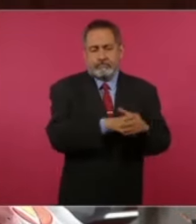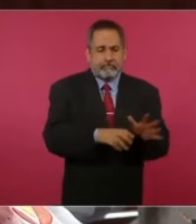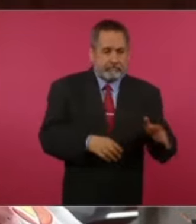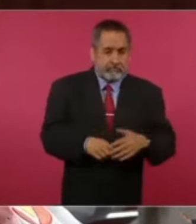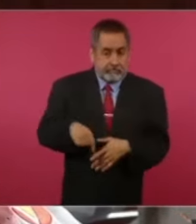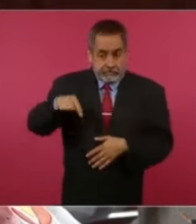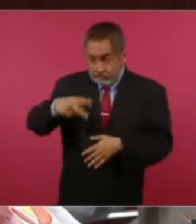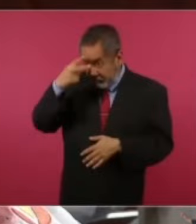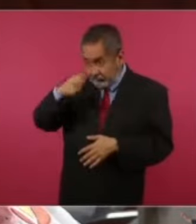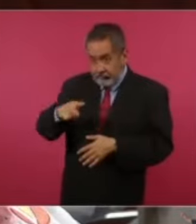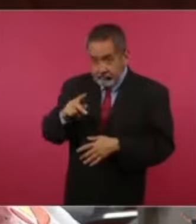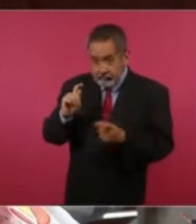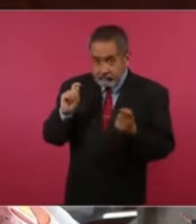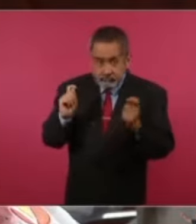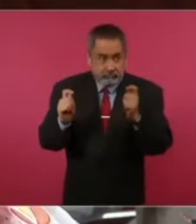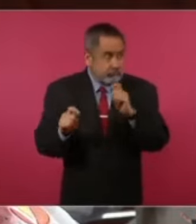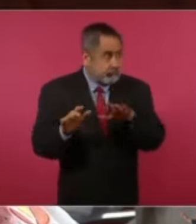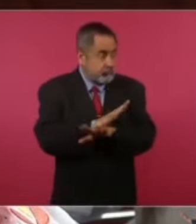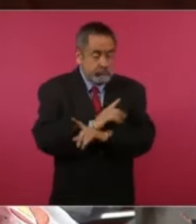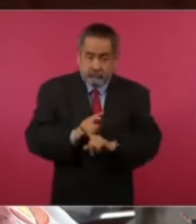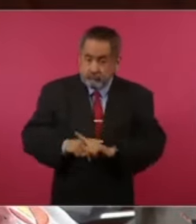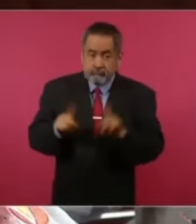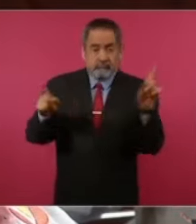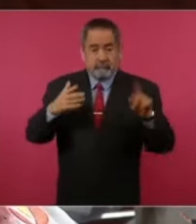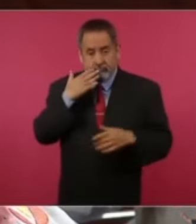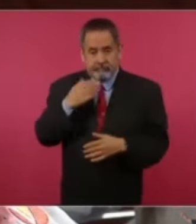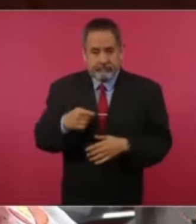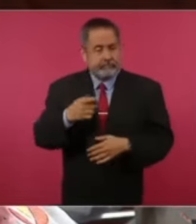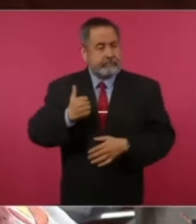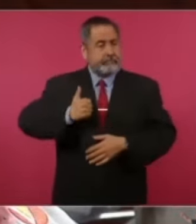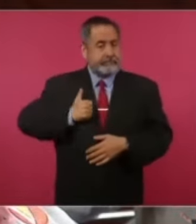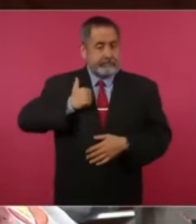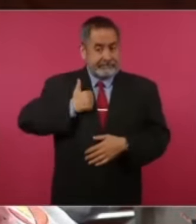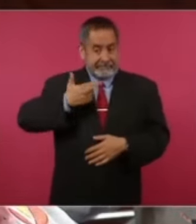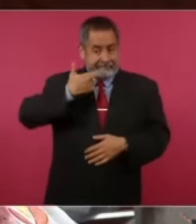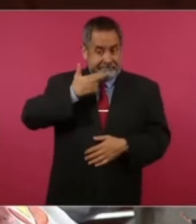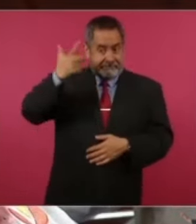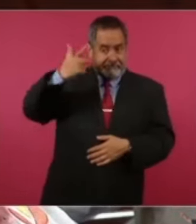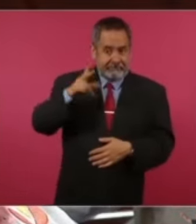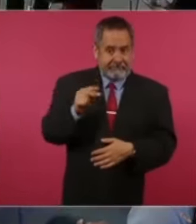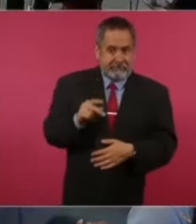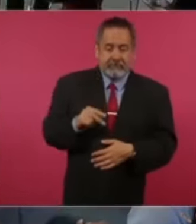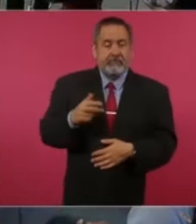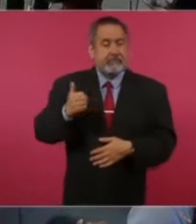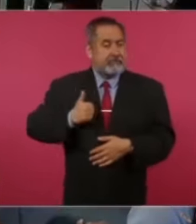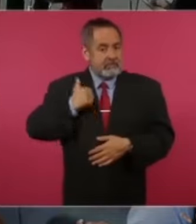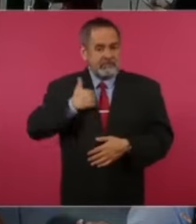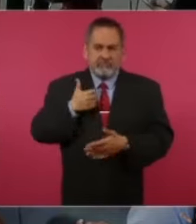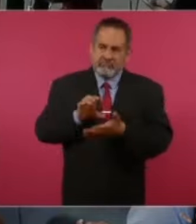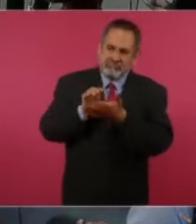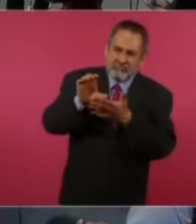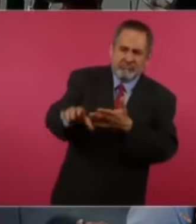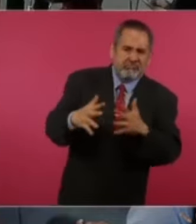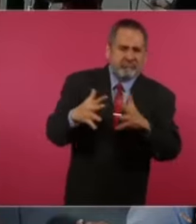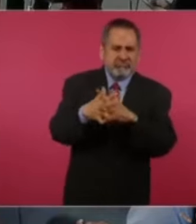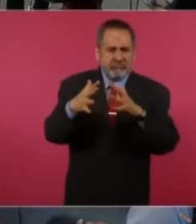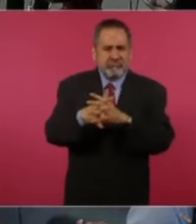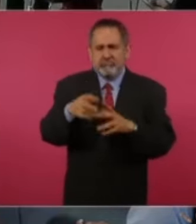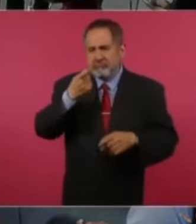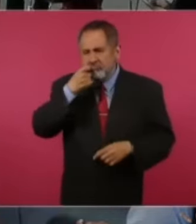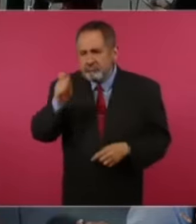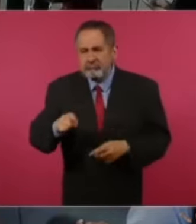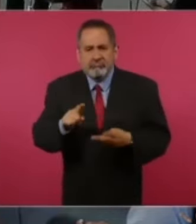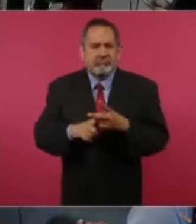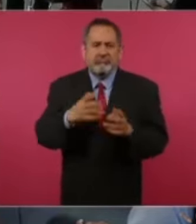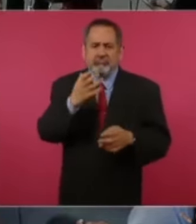México es evidente. La situación de Canadá, lamentablemente, no es la mejor. Ha invertido mucho en guerras en Ucrania, en Israel.